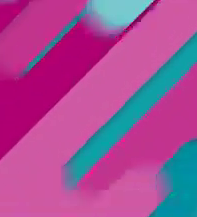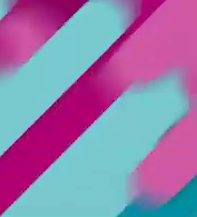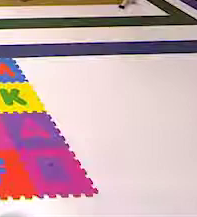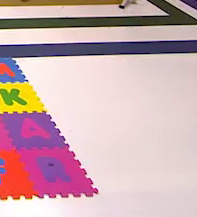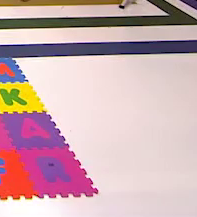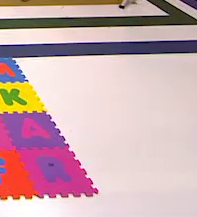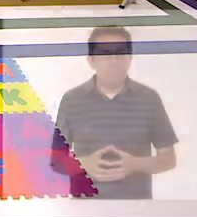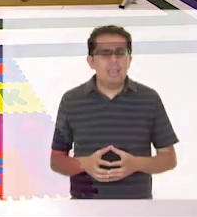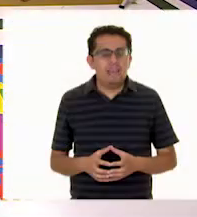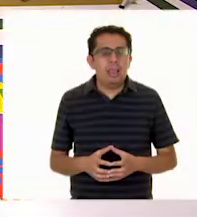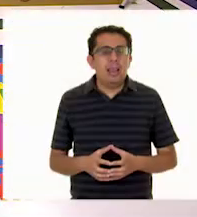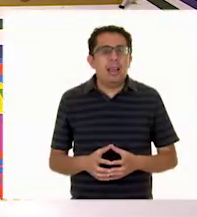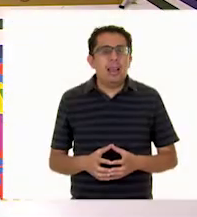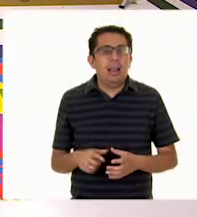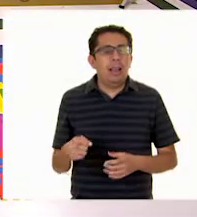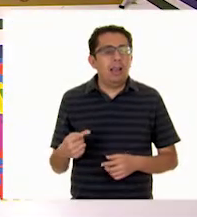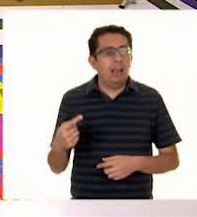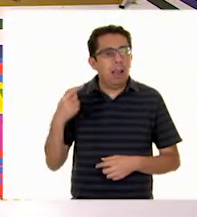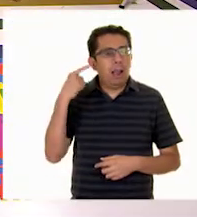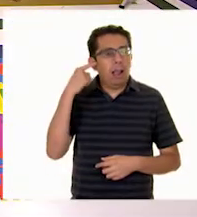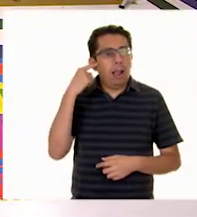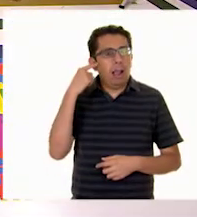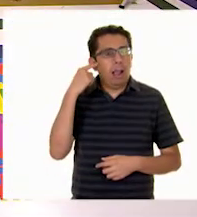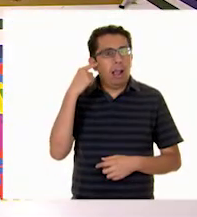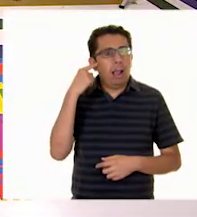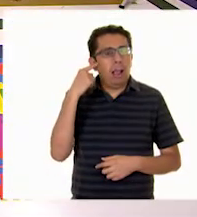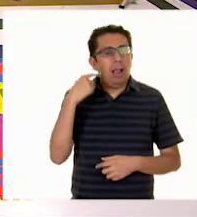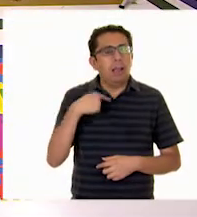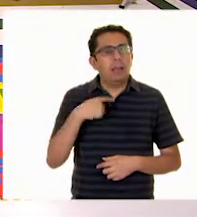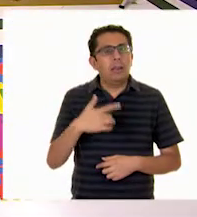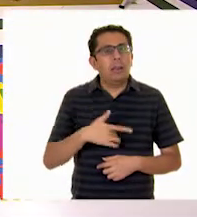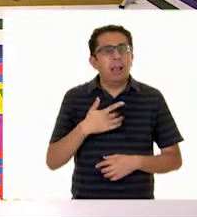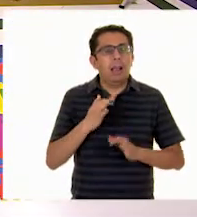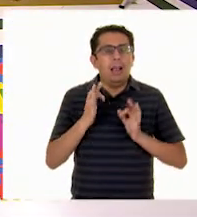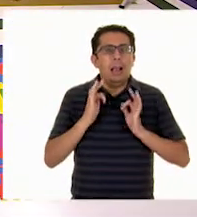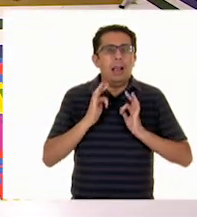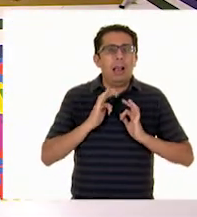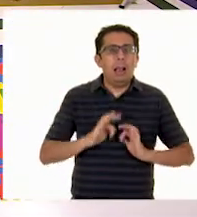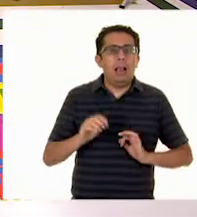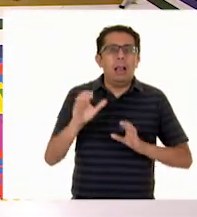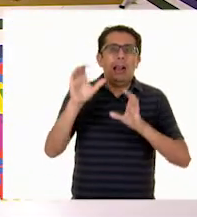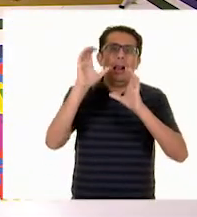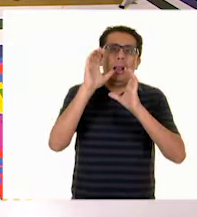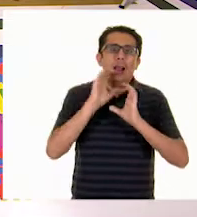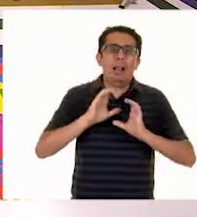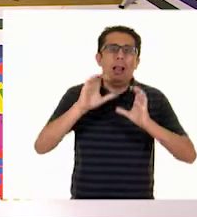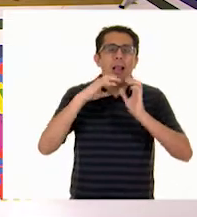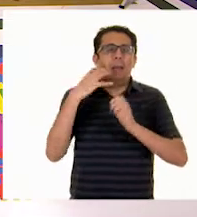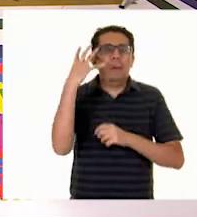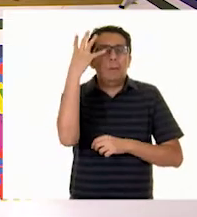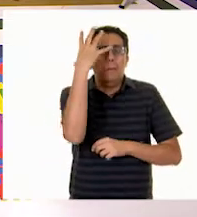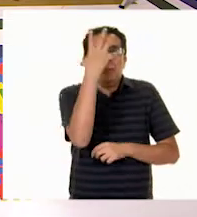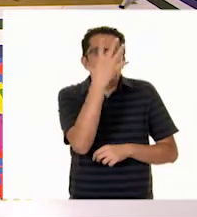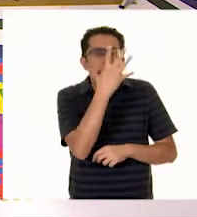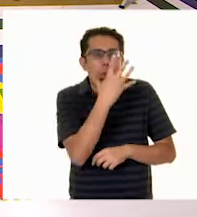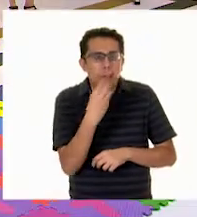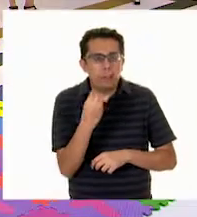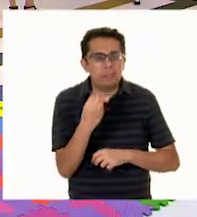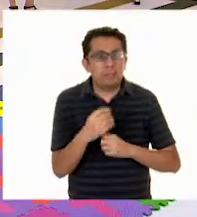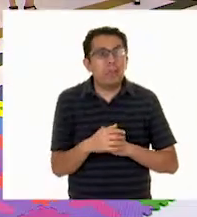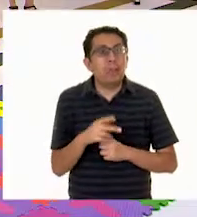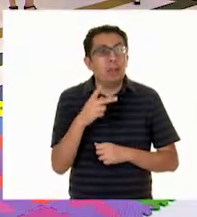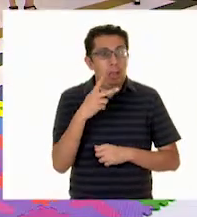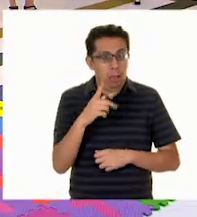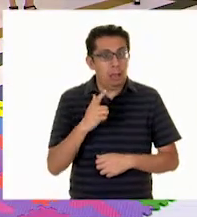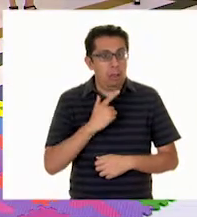¡Ah, eso verdaderamente es un arrullo! ¡Qué maravillosa interpretación vocal y musical! Pero si